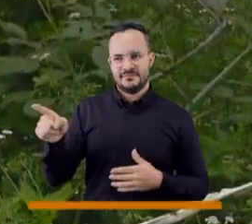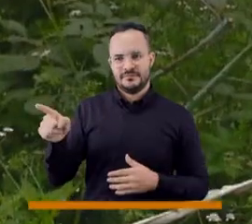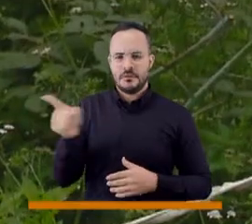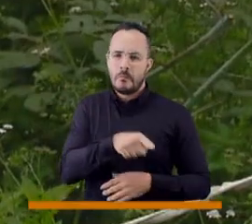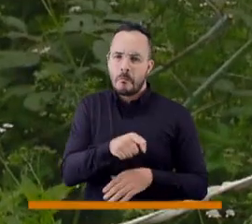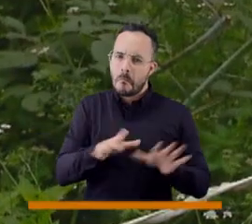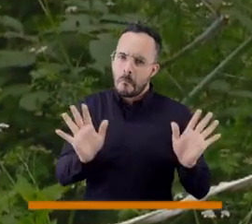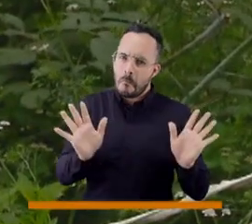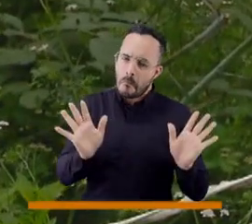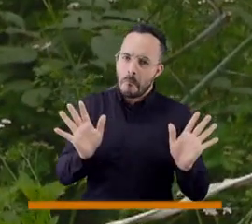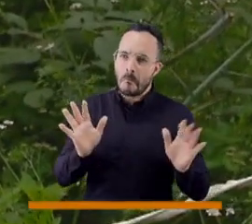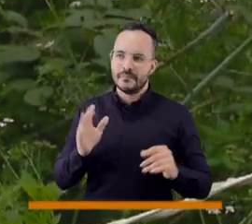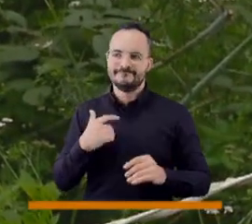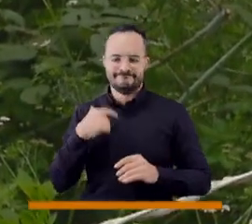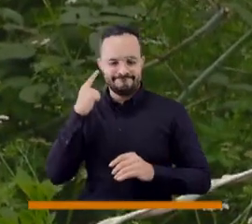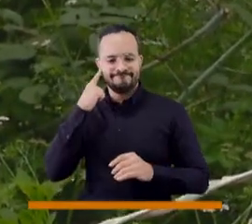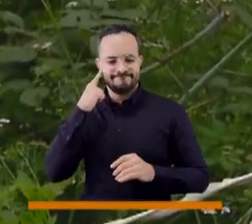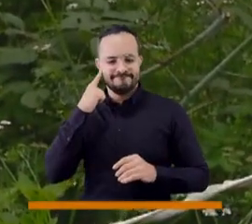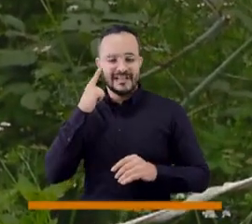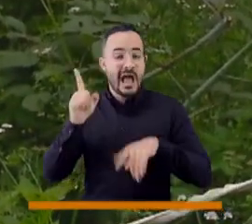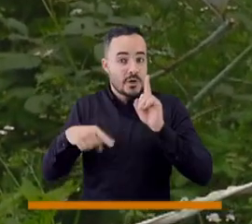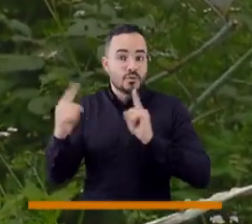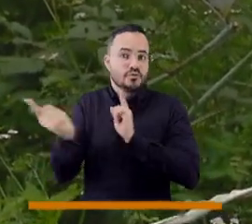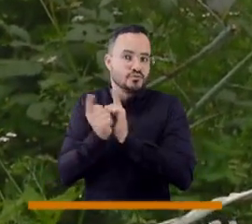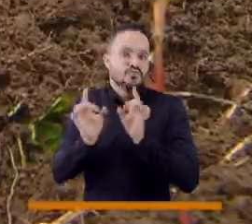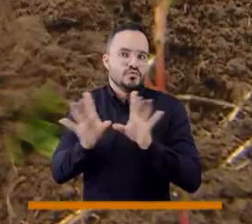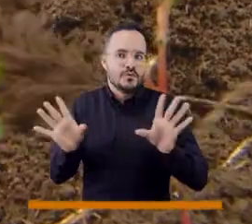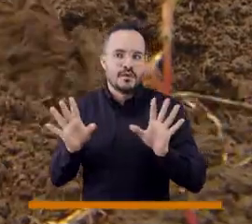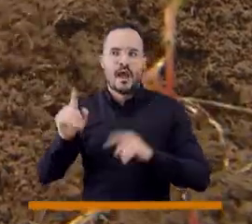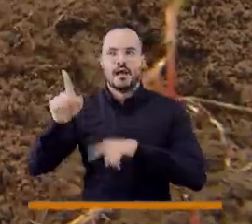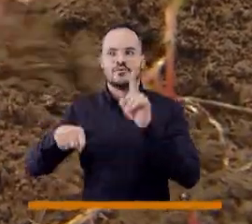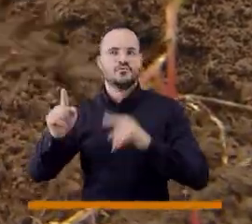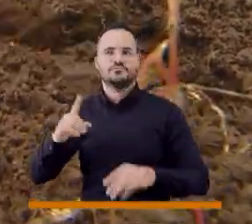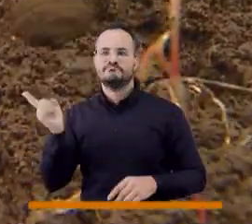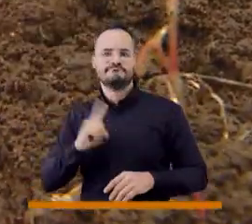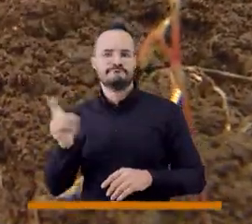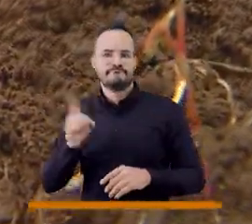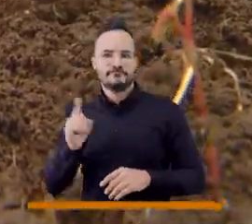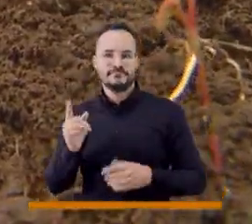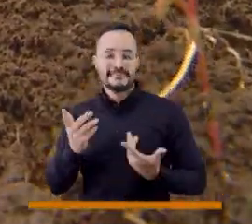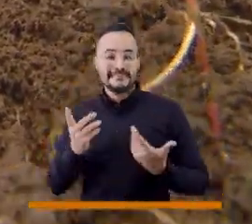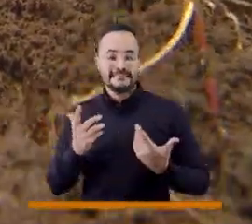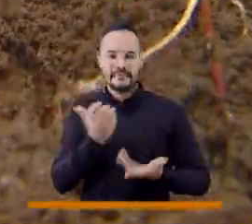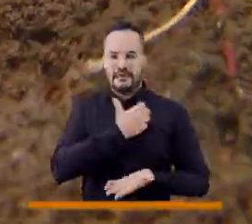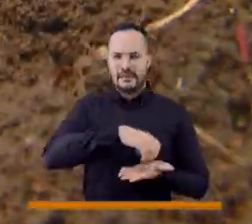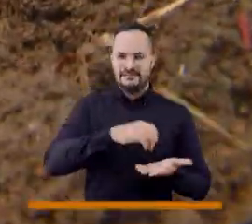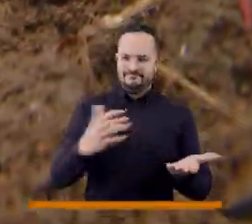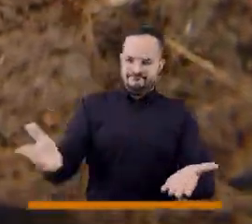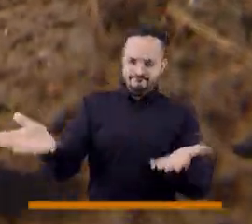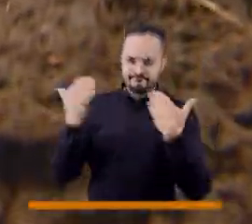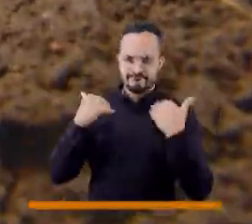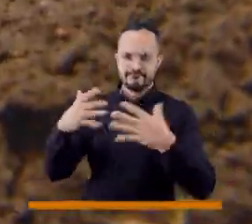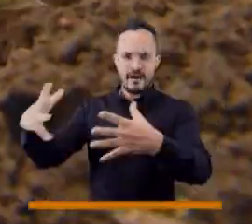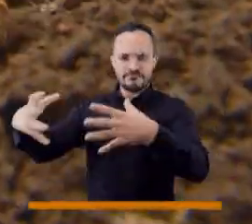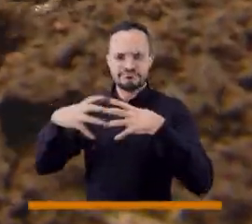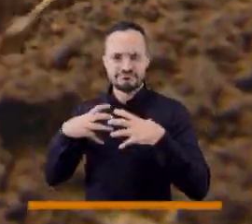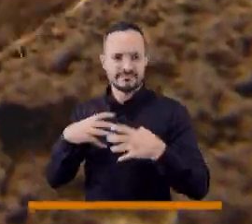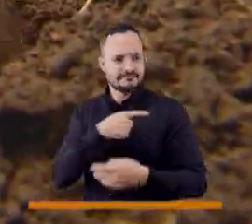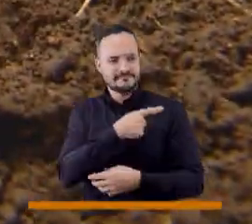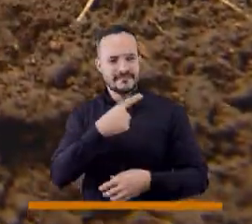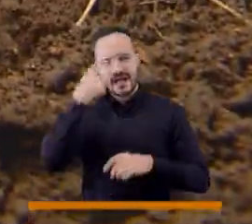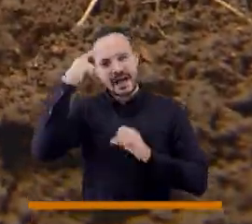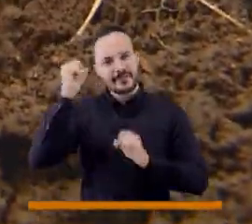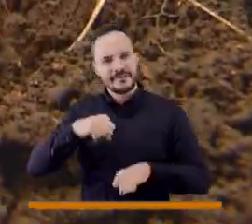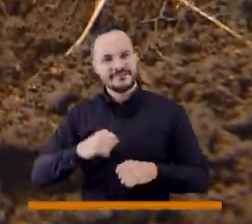que nosotros ni siquiera tenemos la capacidad de llegar a todos ellos. La administración no tiene la capacidad de convocarlos a